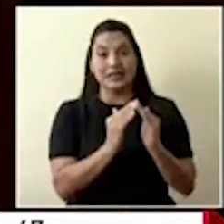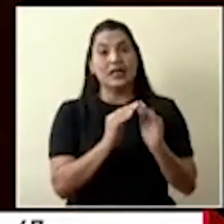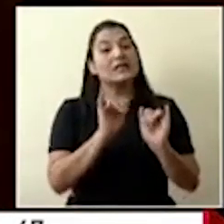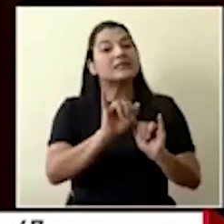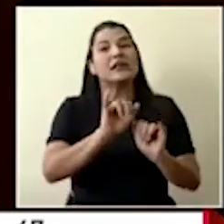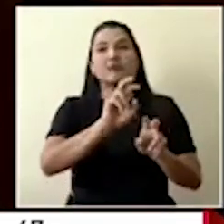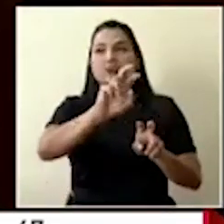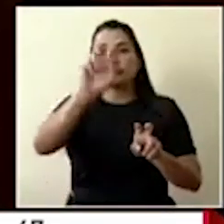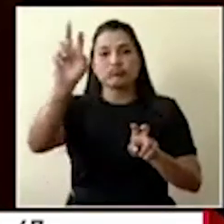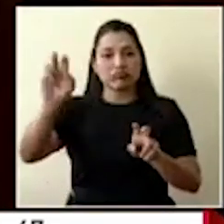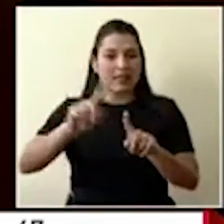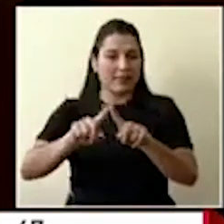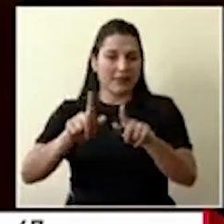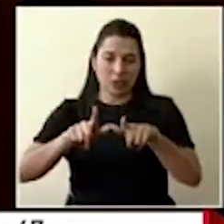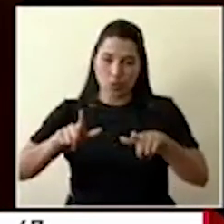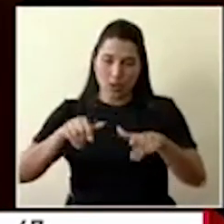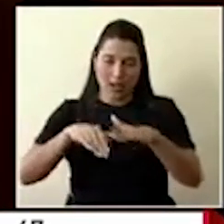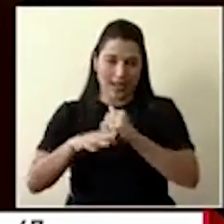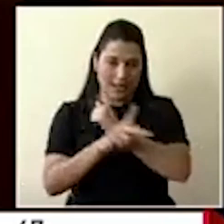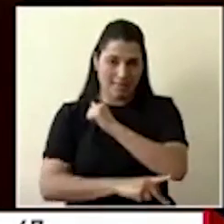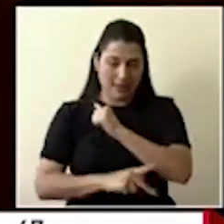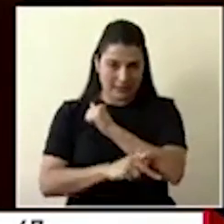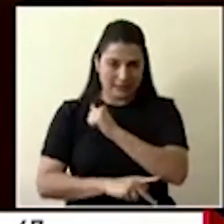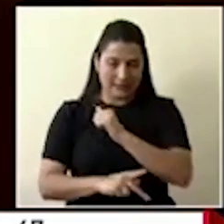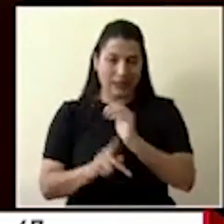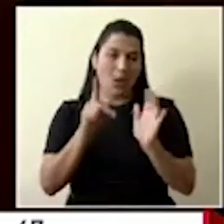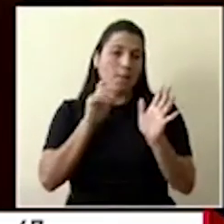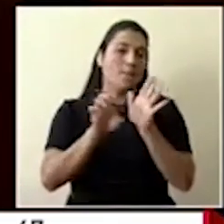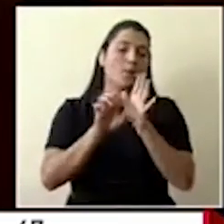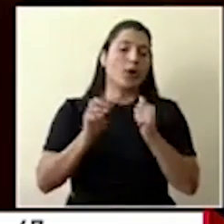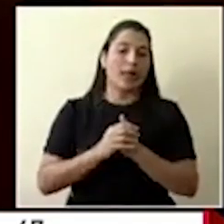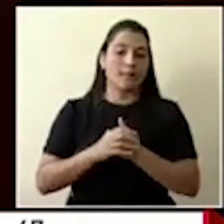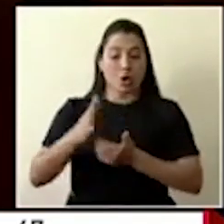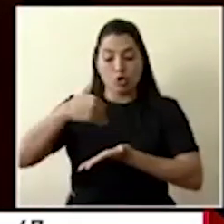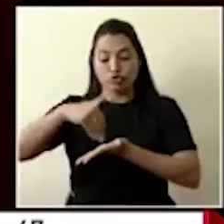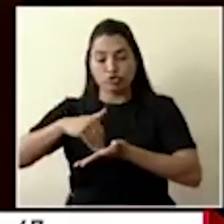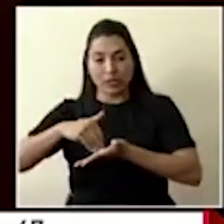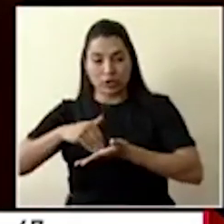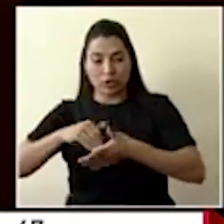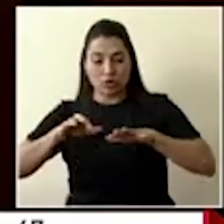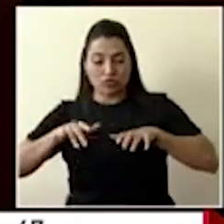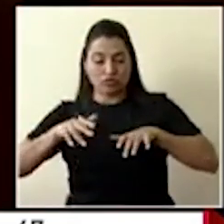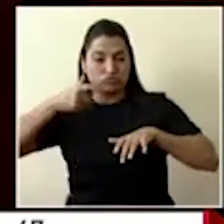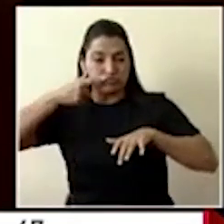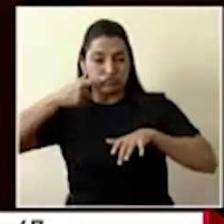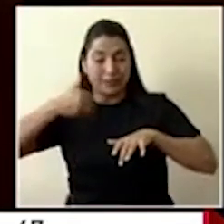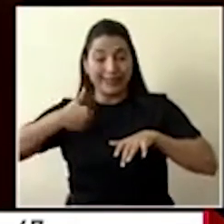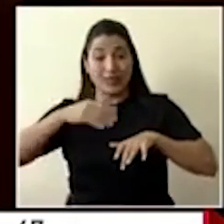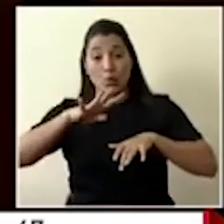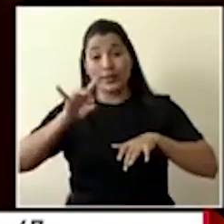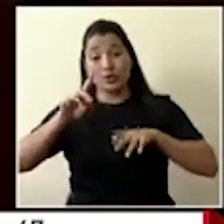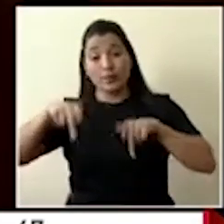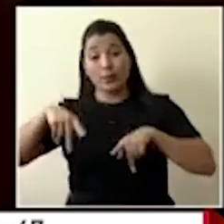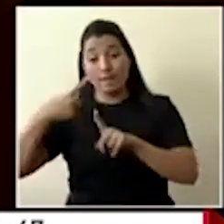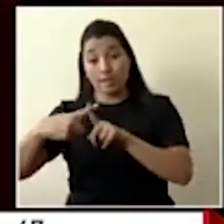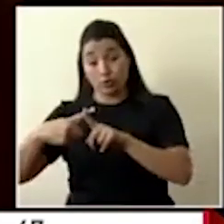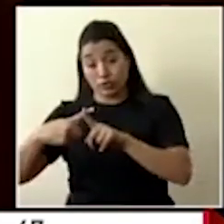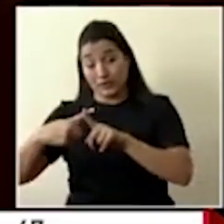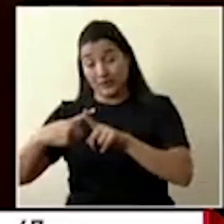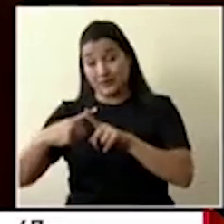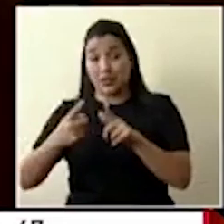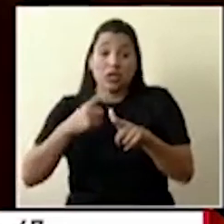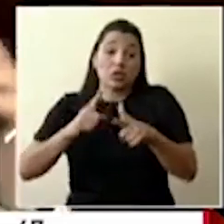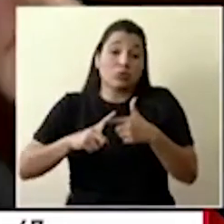partes del país. sea, una persona, por ejemplo, un call center que tiene 48 personas positivas, hay personas que pueden vivir